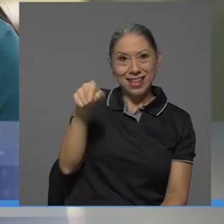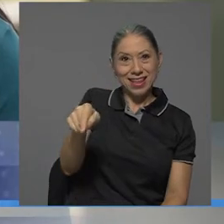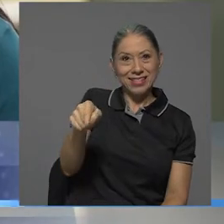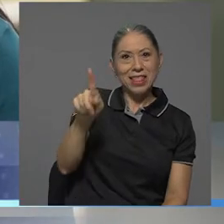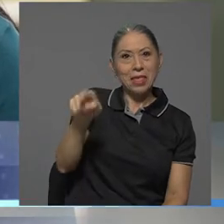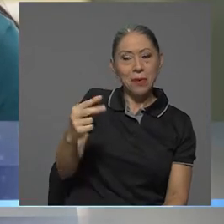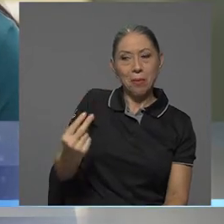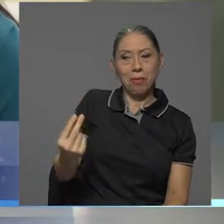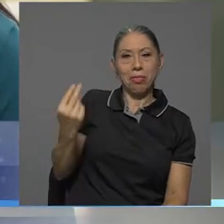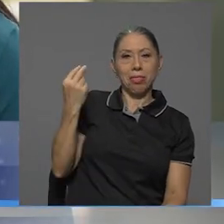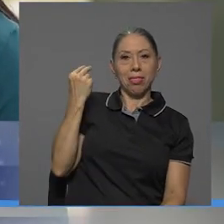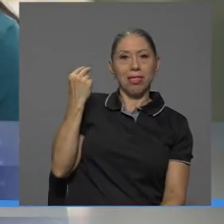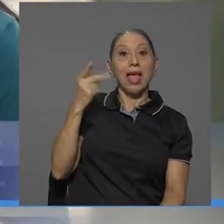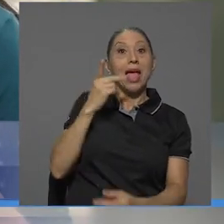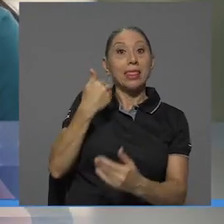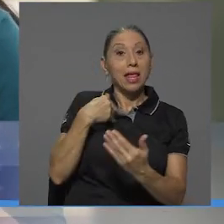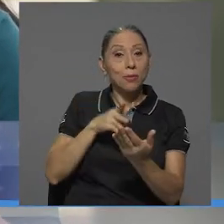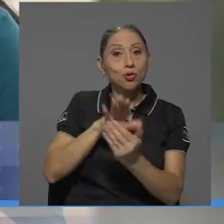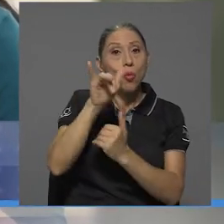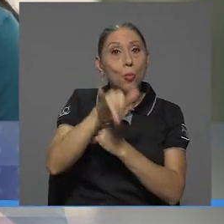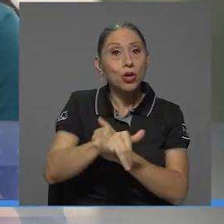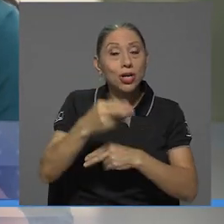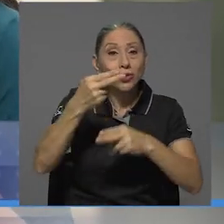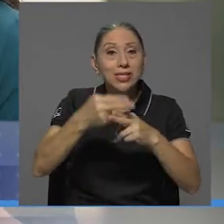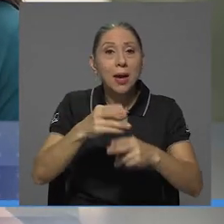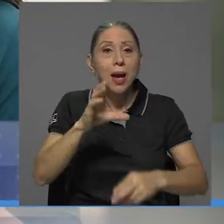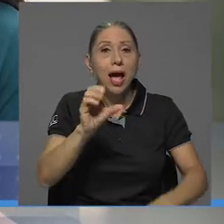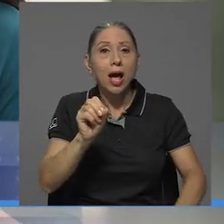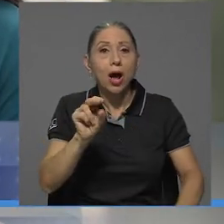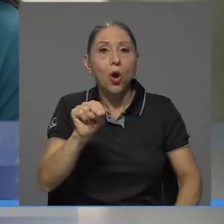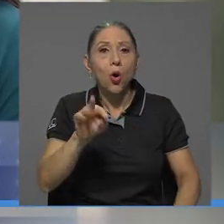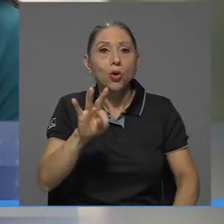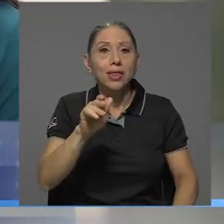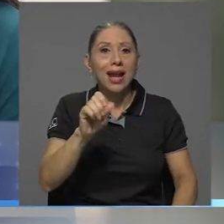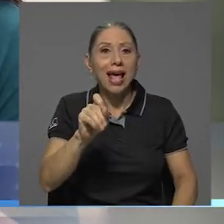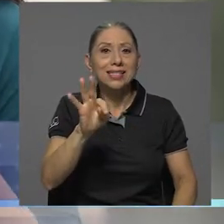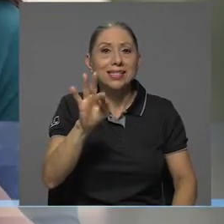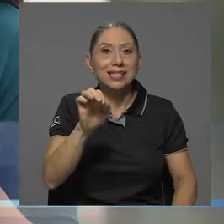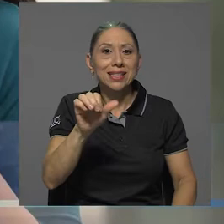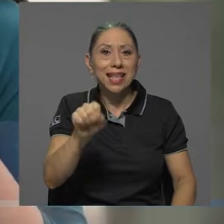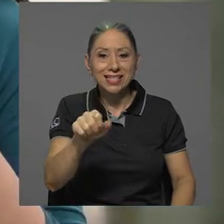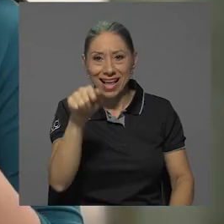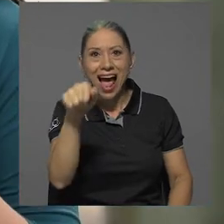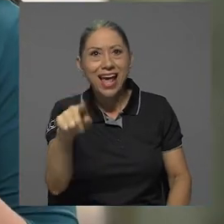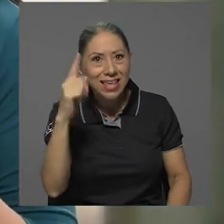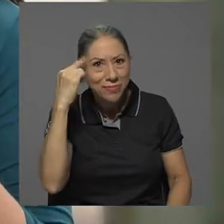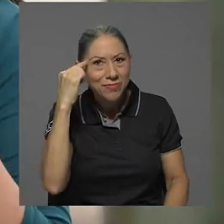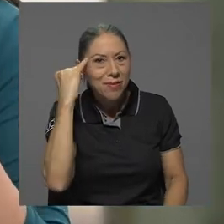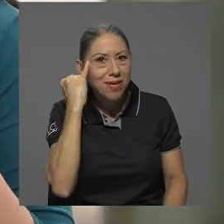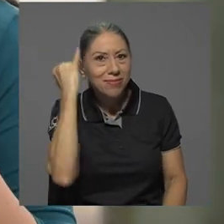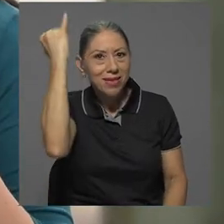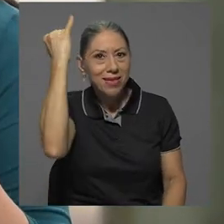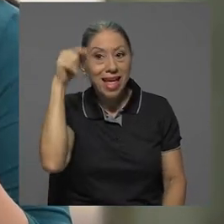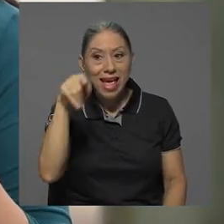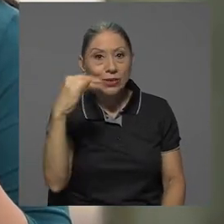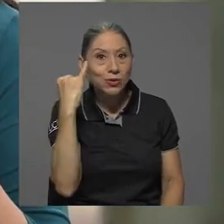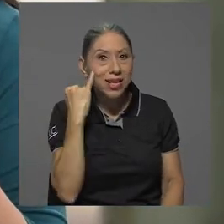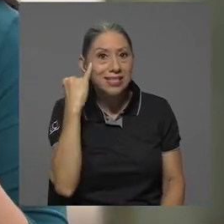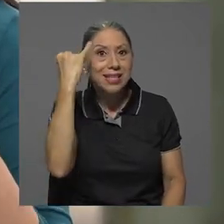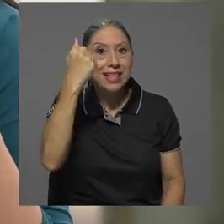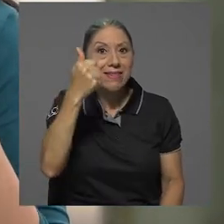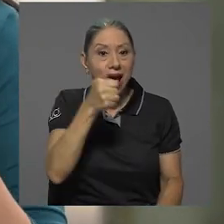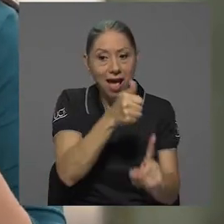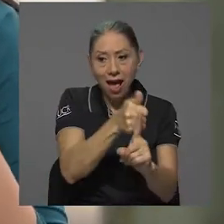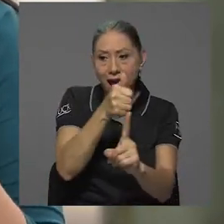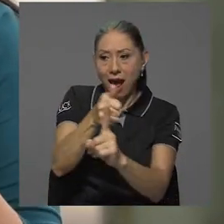un poquito atrás. Tenemos el proyecto Contrastes, que es donde nacen todas estas ideas. El proyecto Contrastes es una iniciativa de